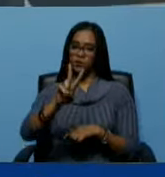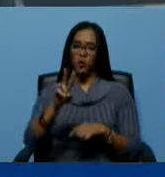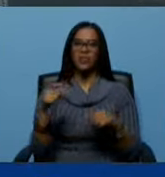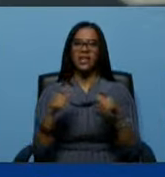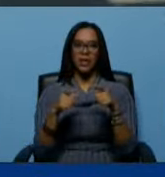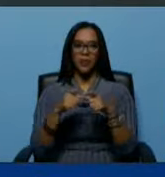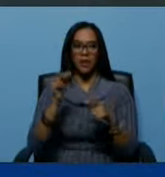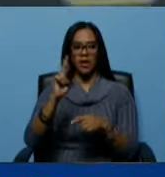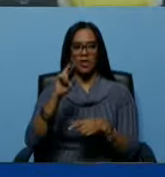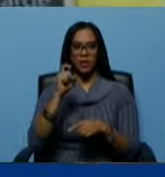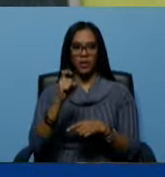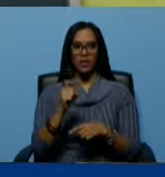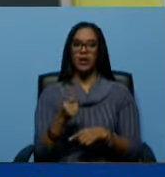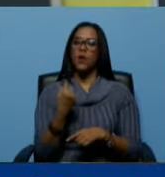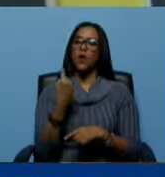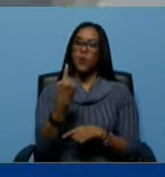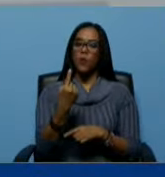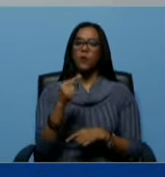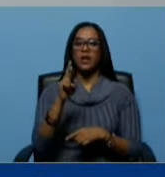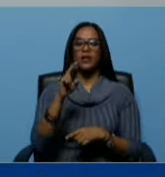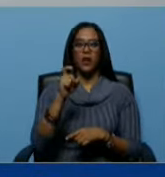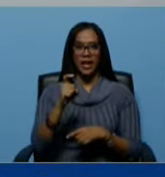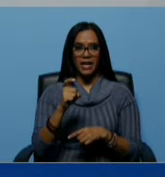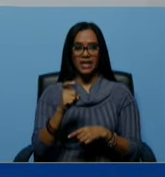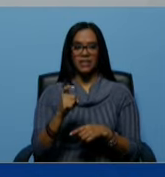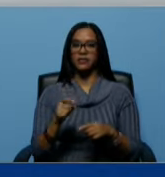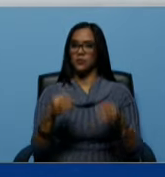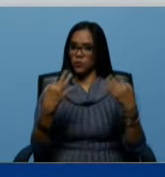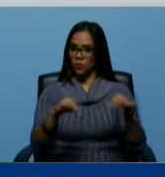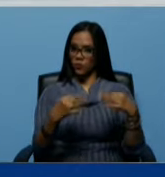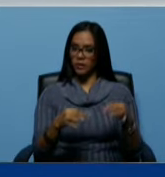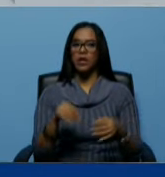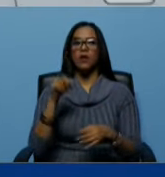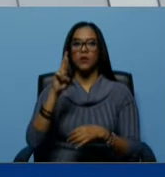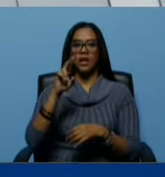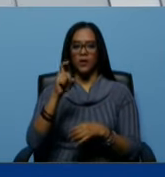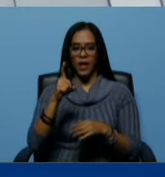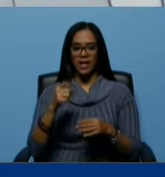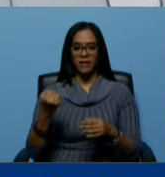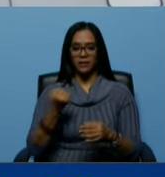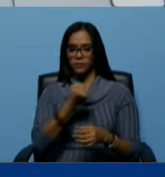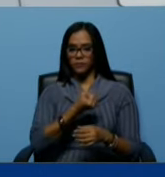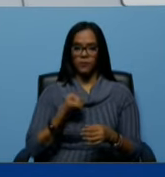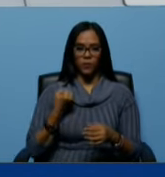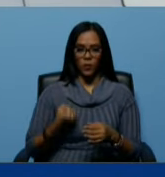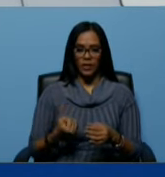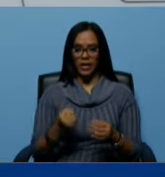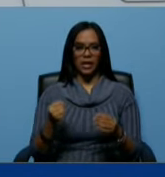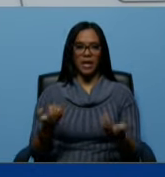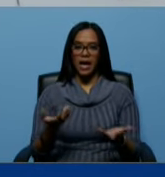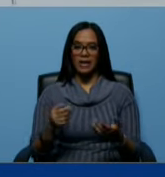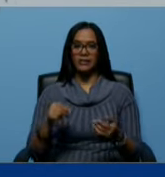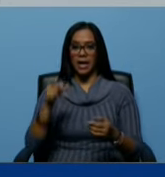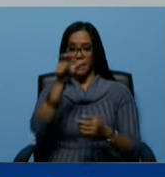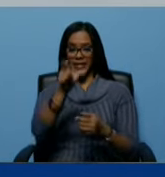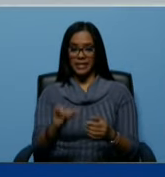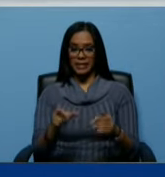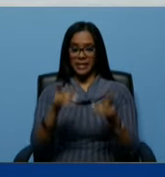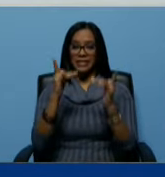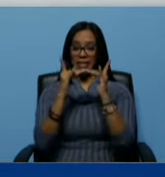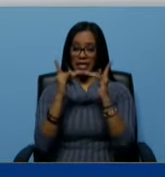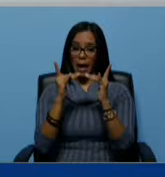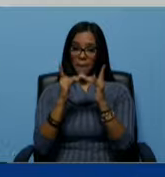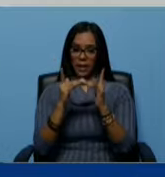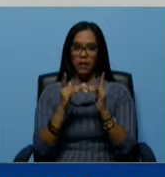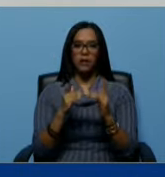Rayo X, un Rayo X convencional y un Rayo X portátil, que nos van a permitir no movilizar al paciente que esté crítico,